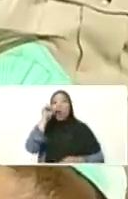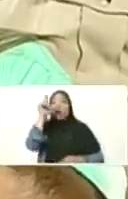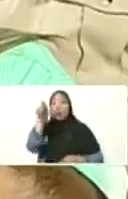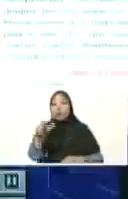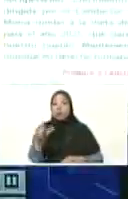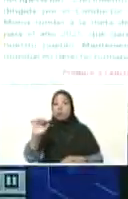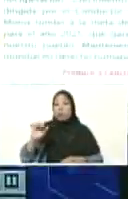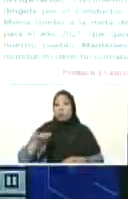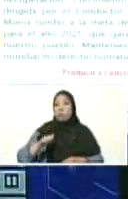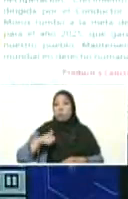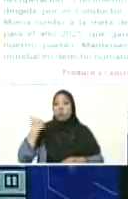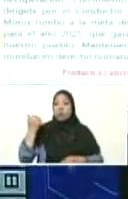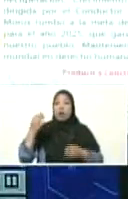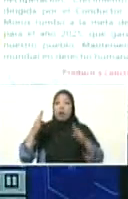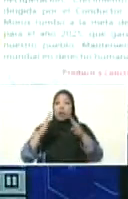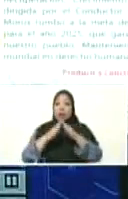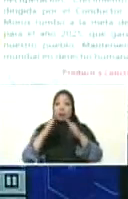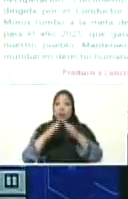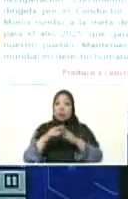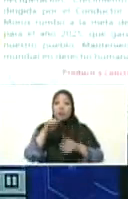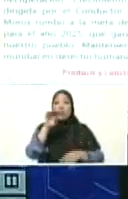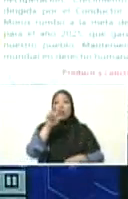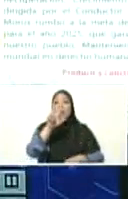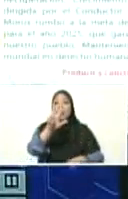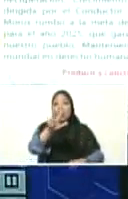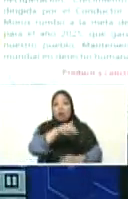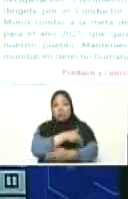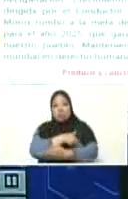beneficiario de la vivienda, tres millones.